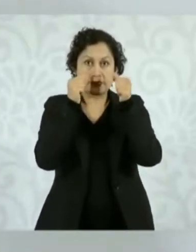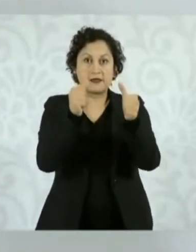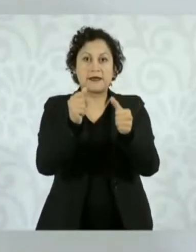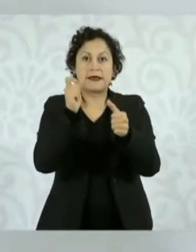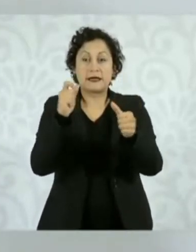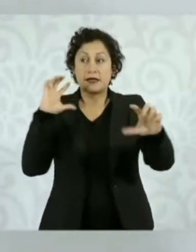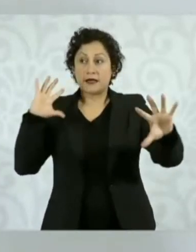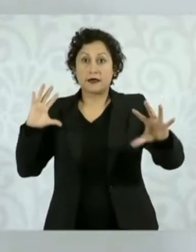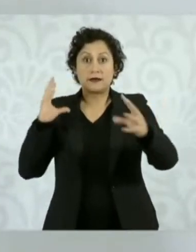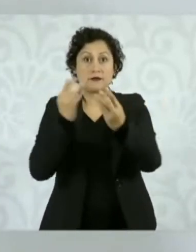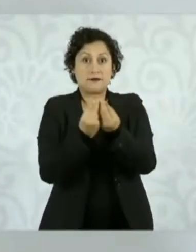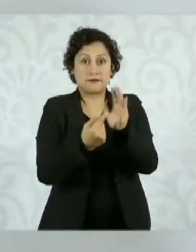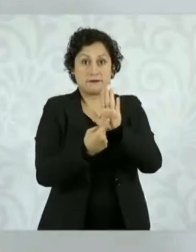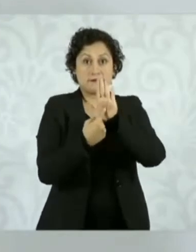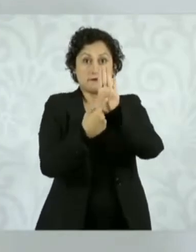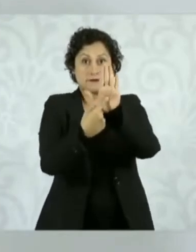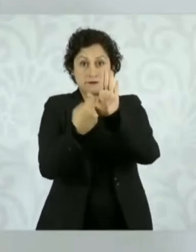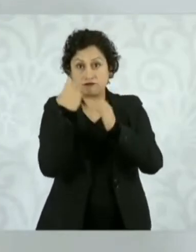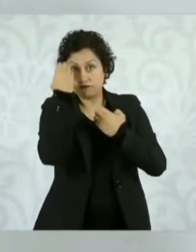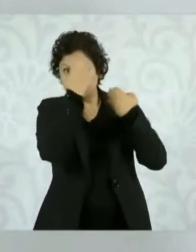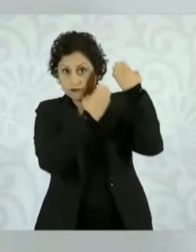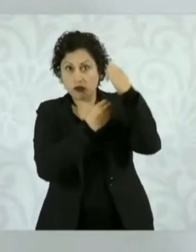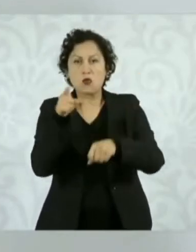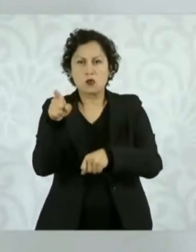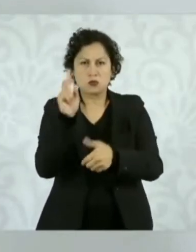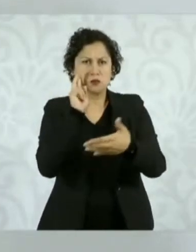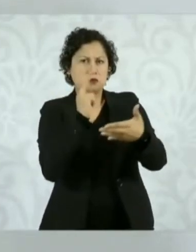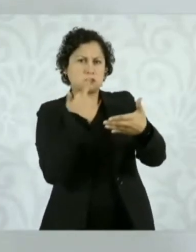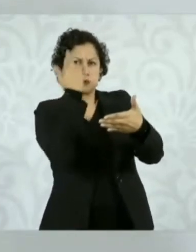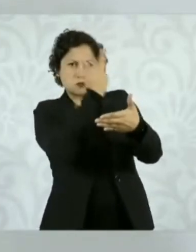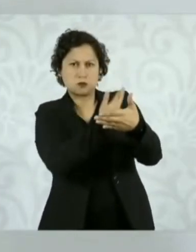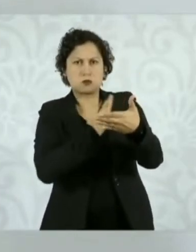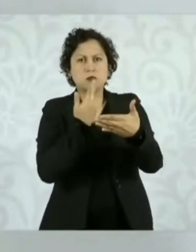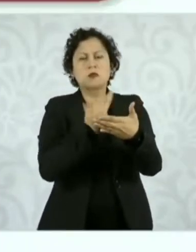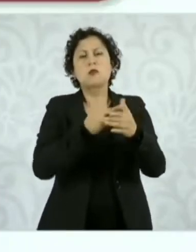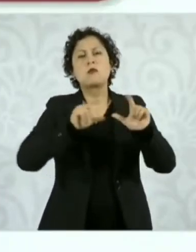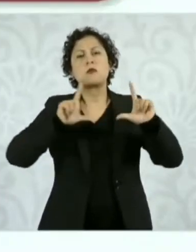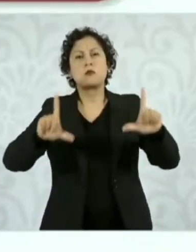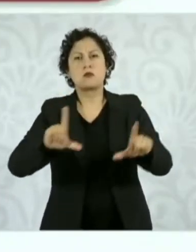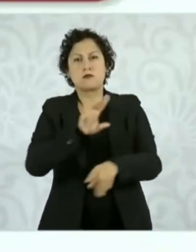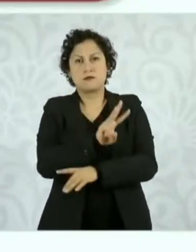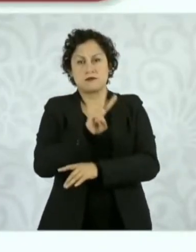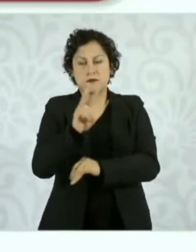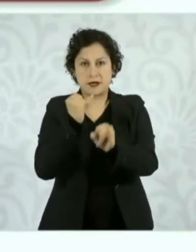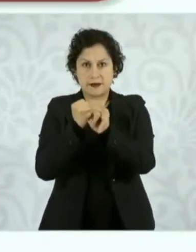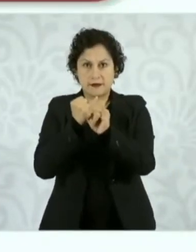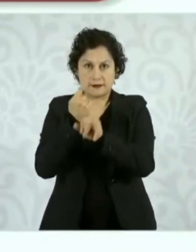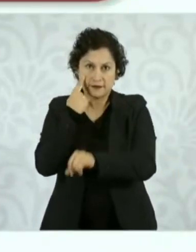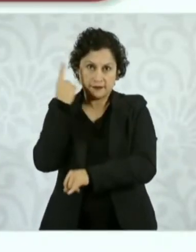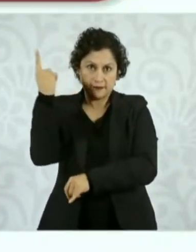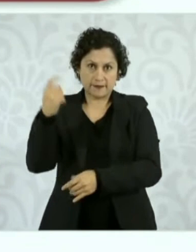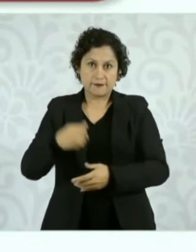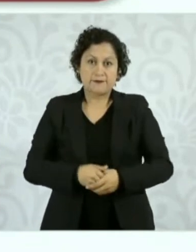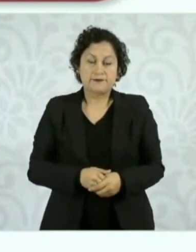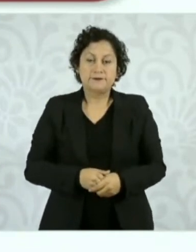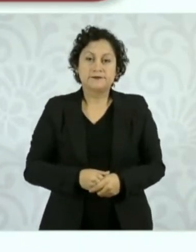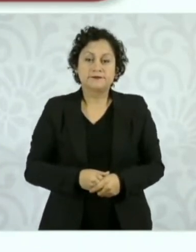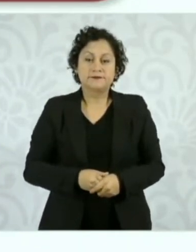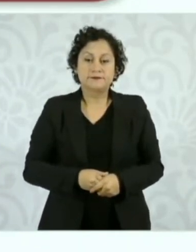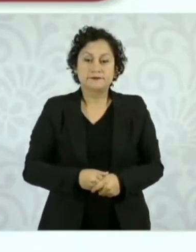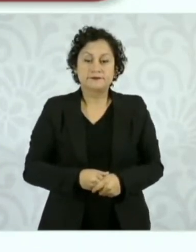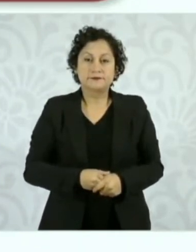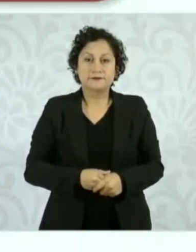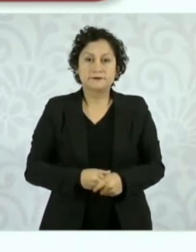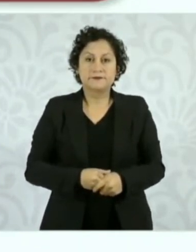estudio completo que puede ser consultado en la página de internet de la Procuraduría Federal del Consumidor. Por último,